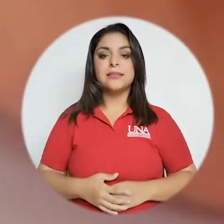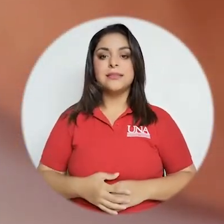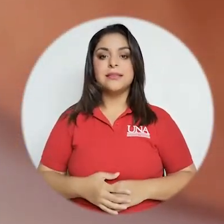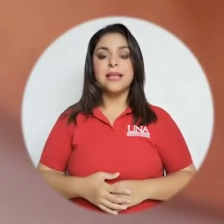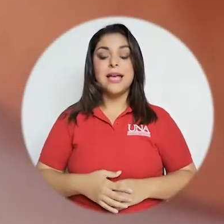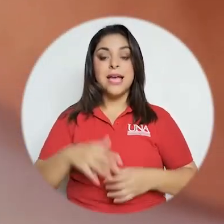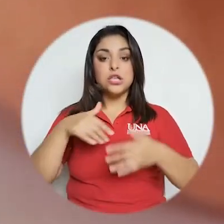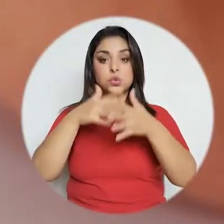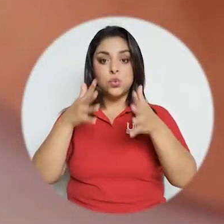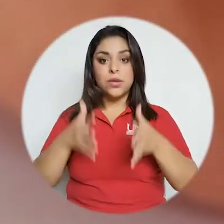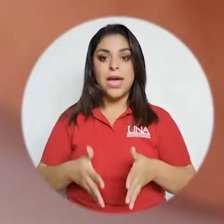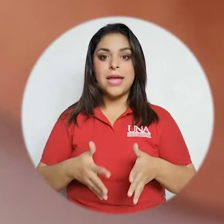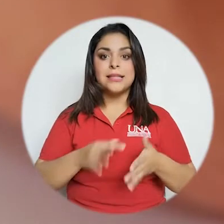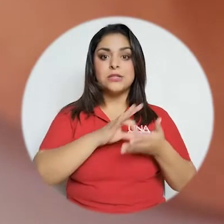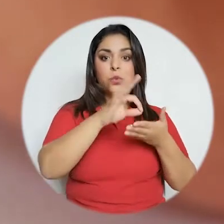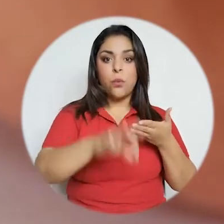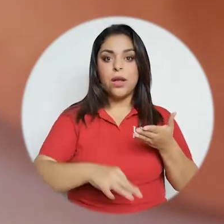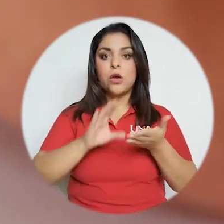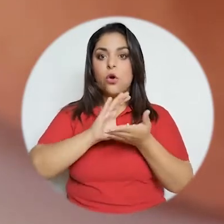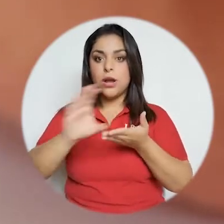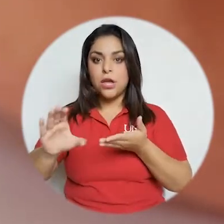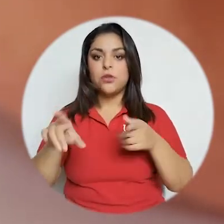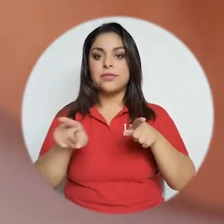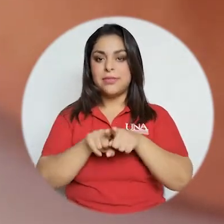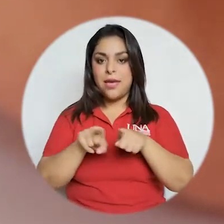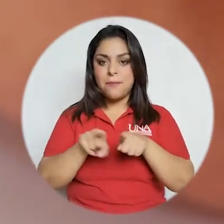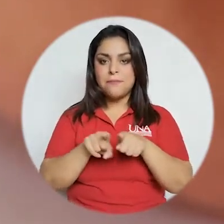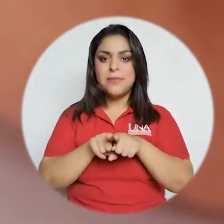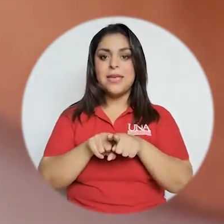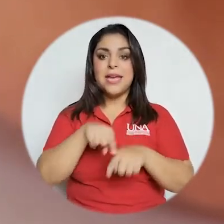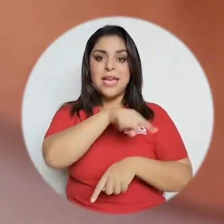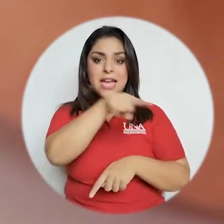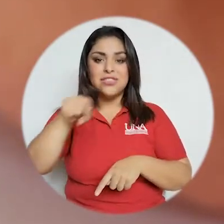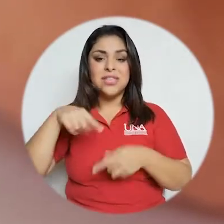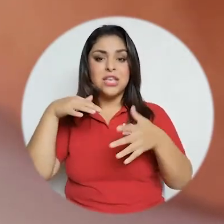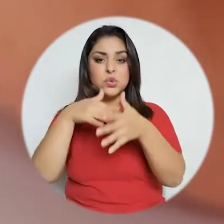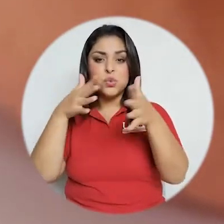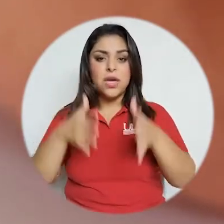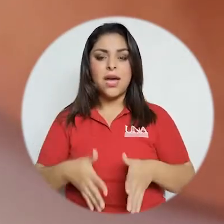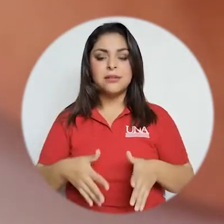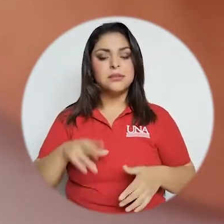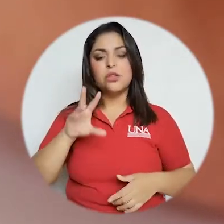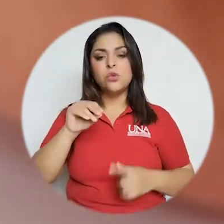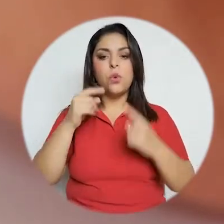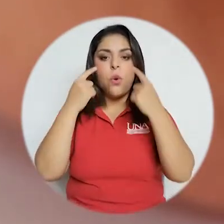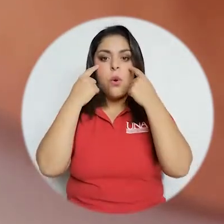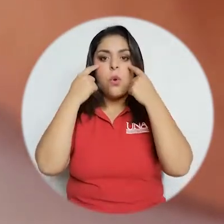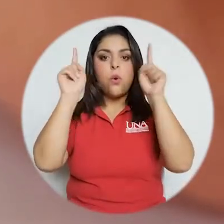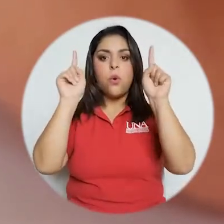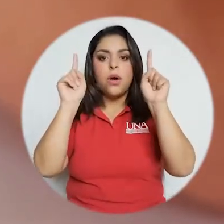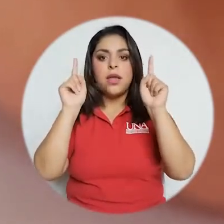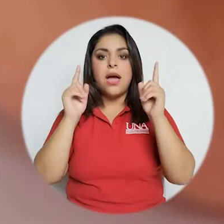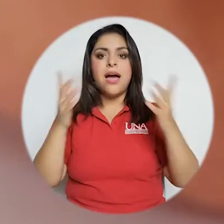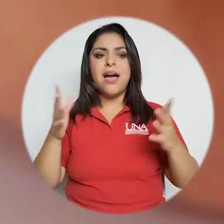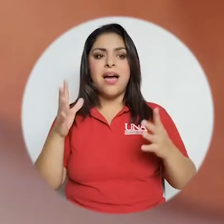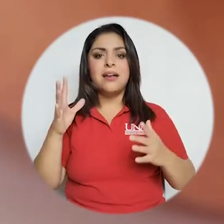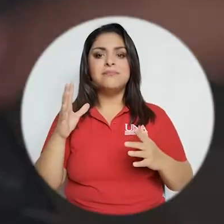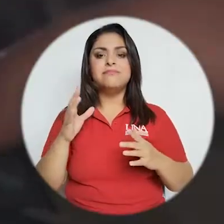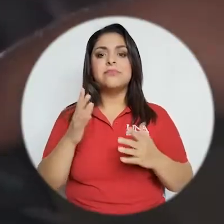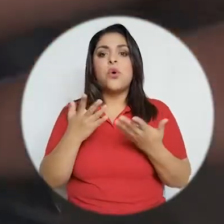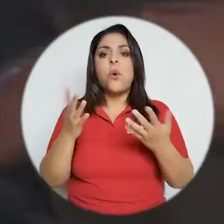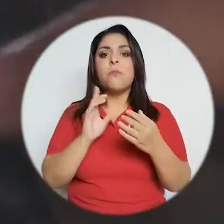de la secundaria de estudiantes de secundaria y primaria el subregistro de estudiantes que no se logra